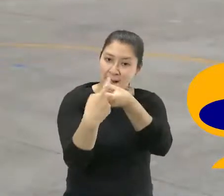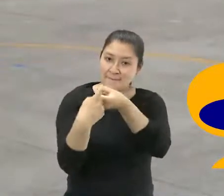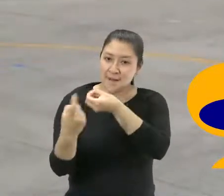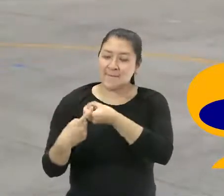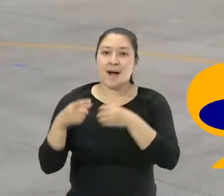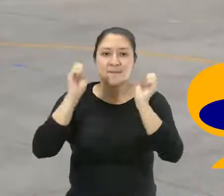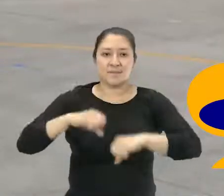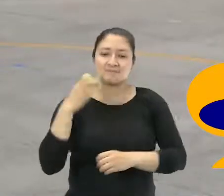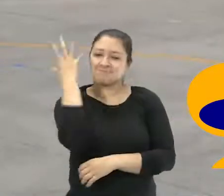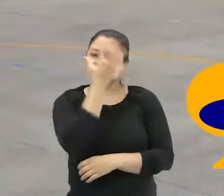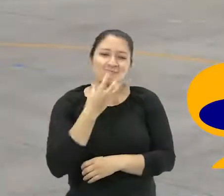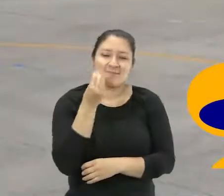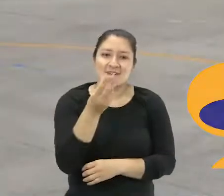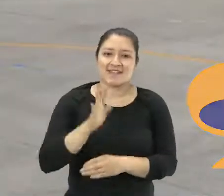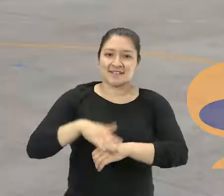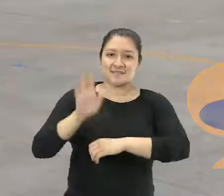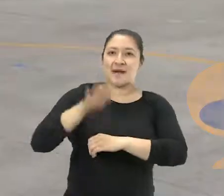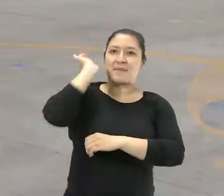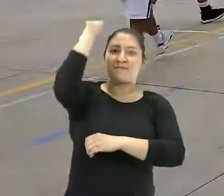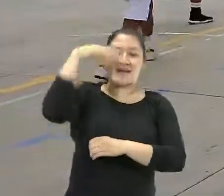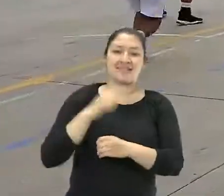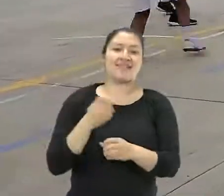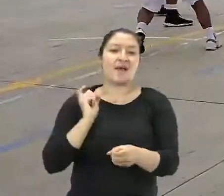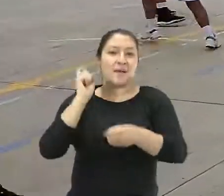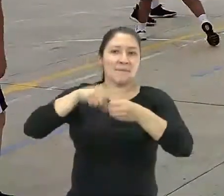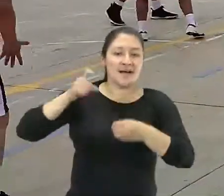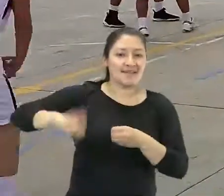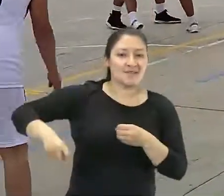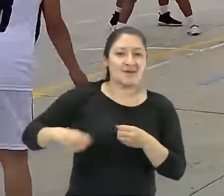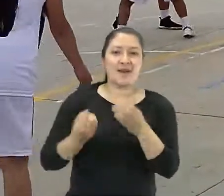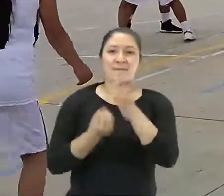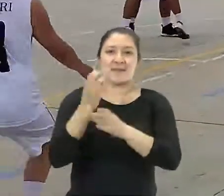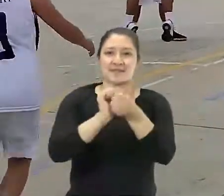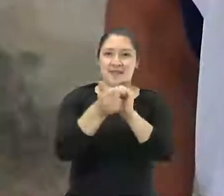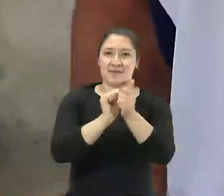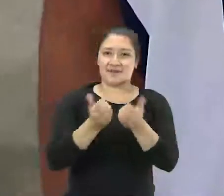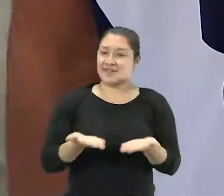es maravilloso y pues nada hacerles la invitación